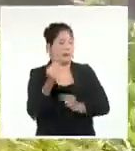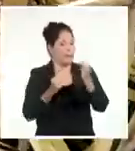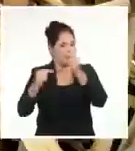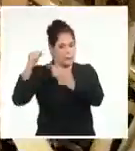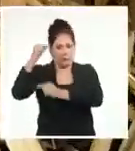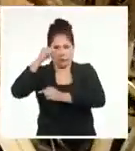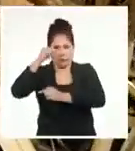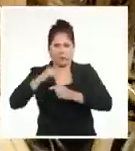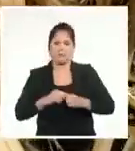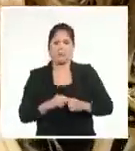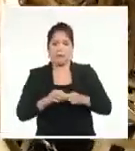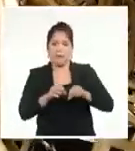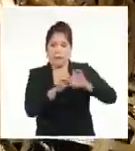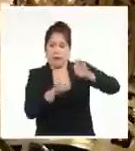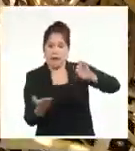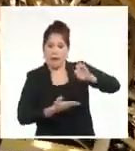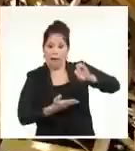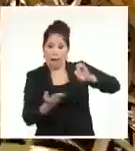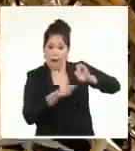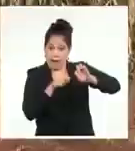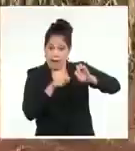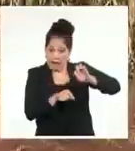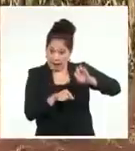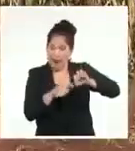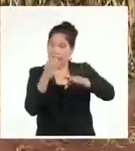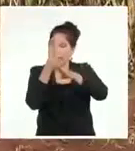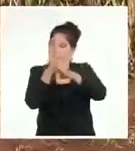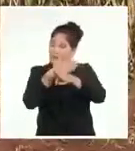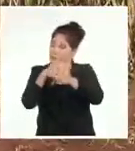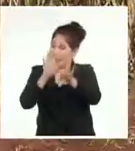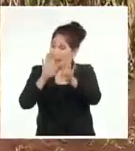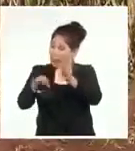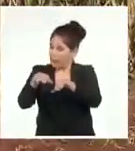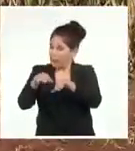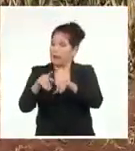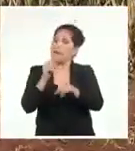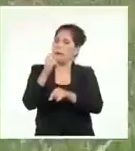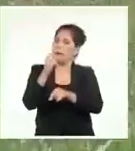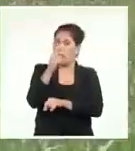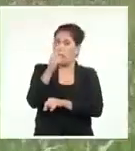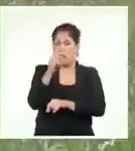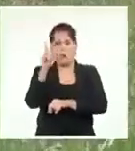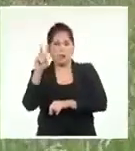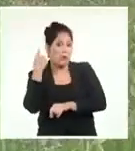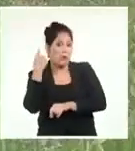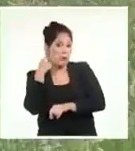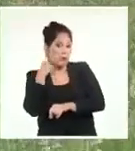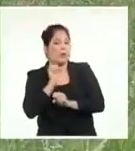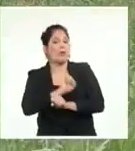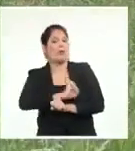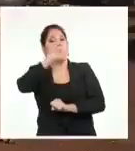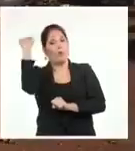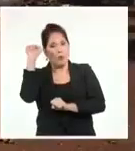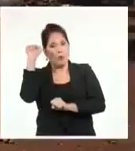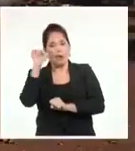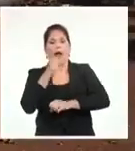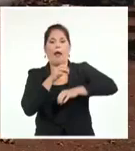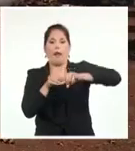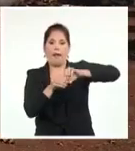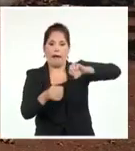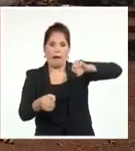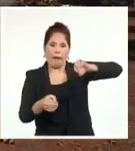La caña de azúcar, según la variedad, requiere entre uno y dos años para lograr su rendimiento